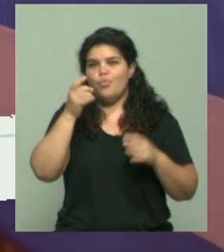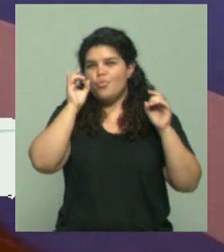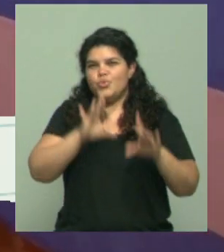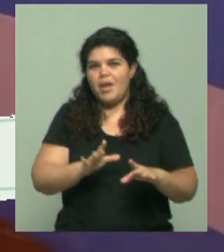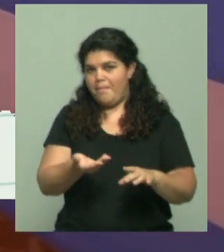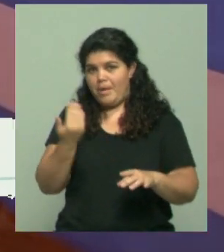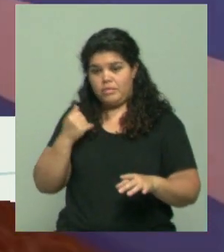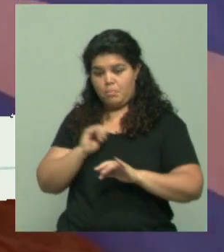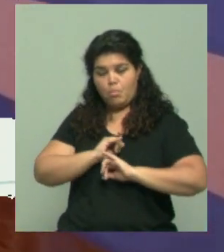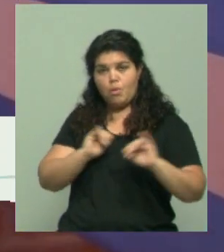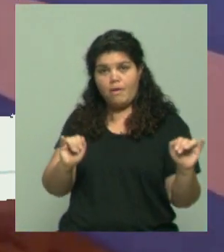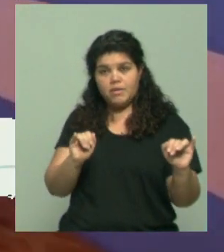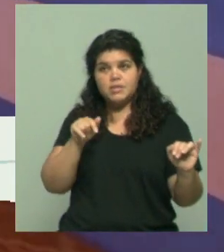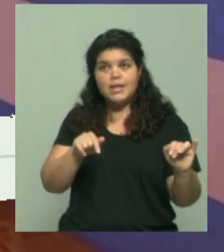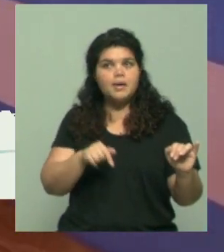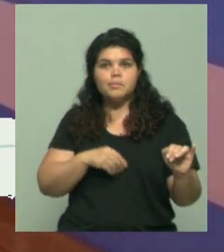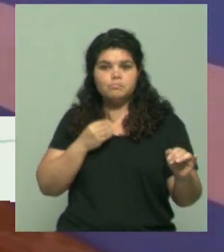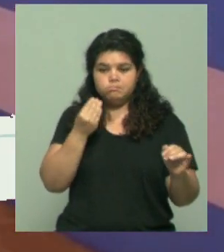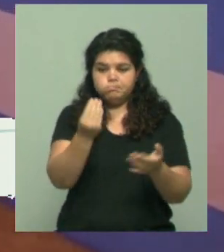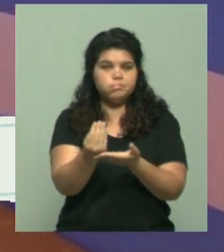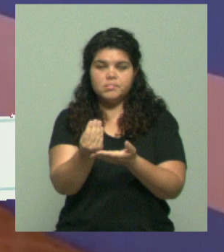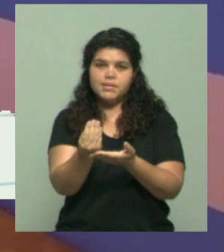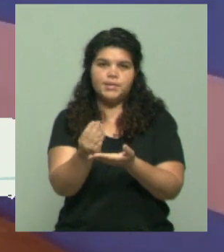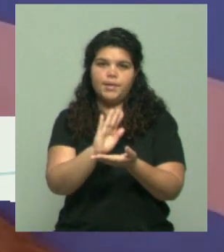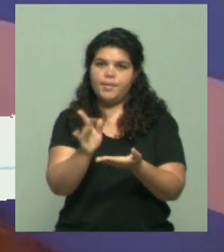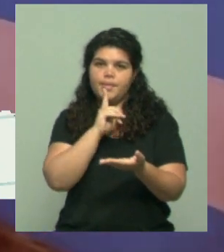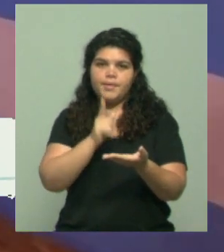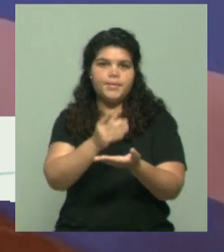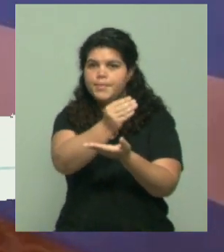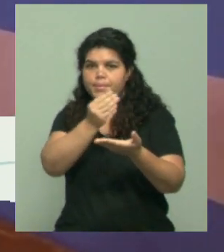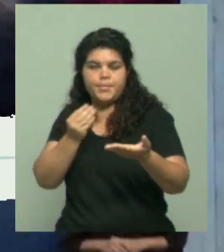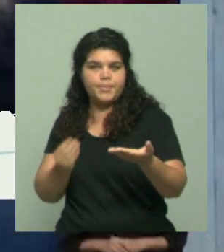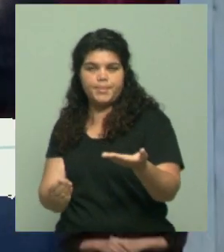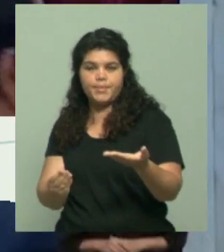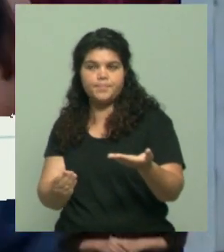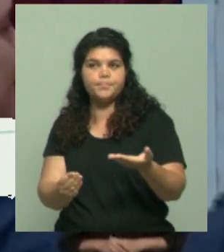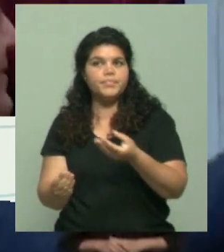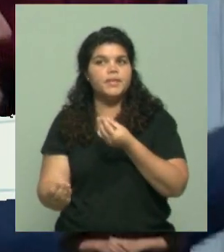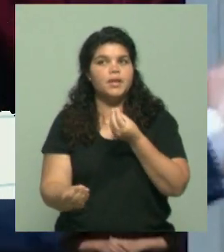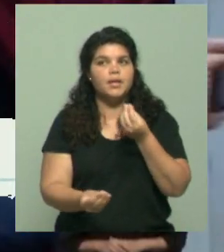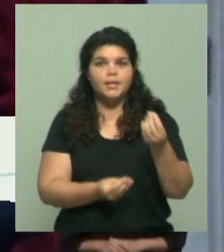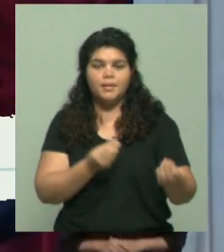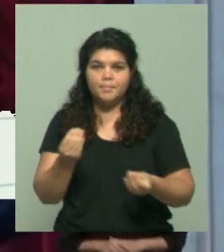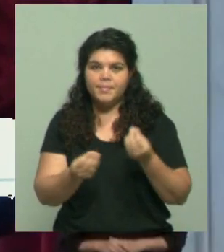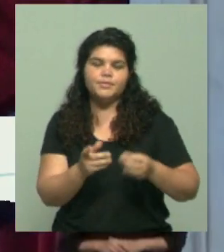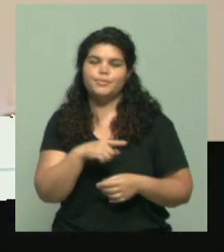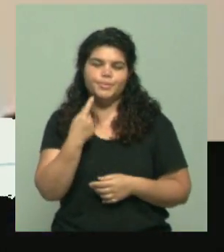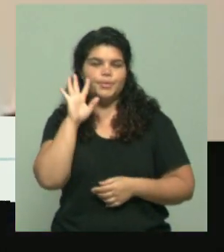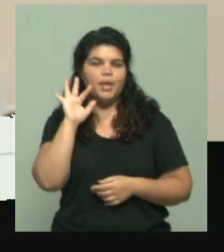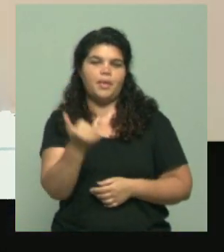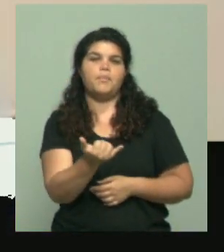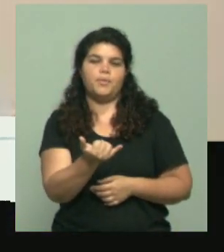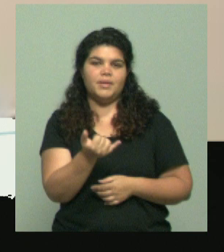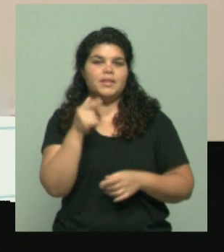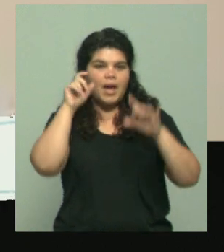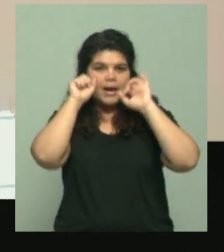una buena decisión en materia de relaciones internacionales que no había sido el criterio, donde habíamos visto también una Cancillería